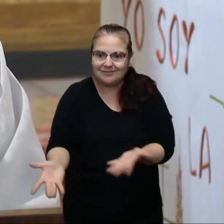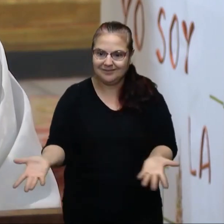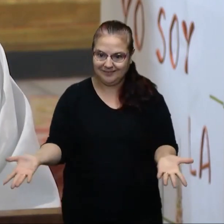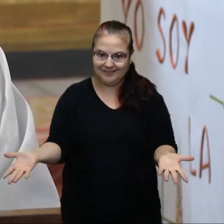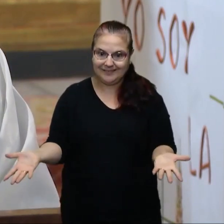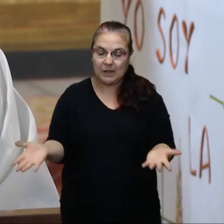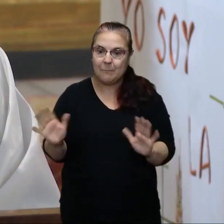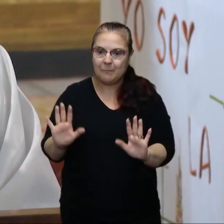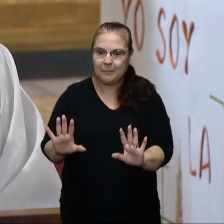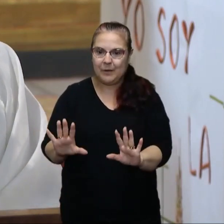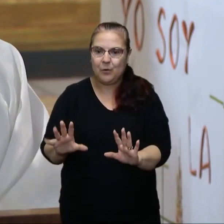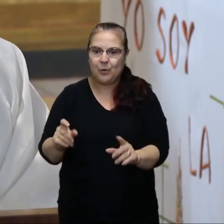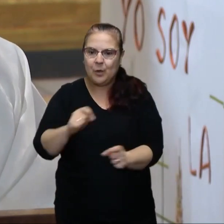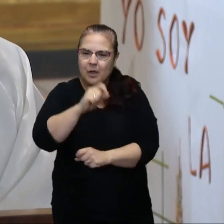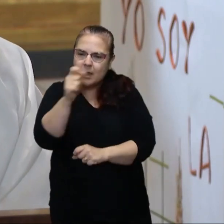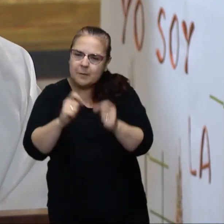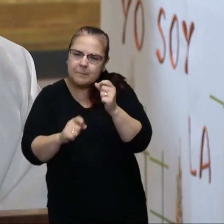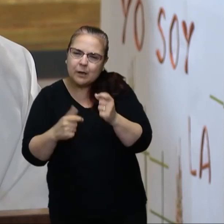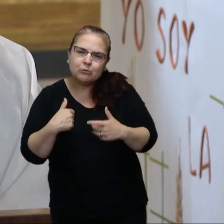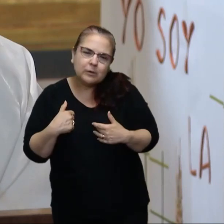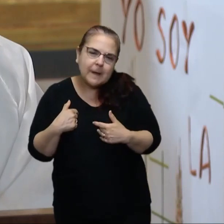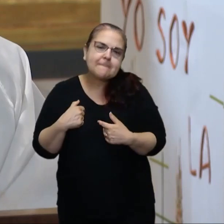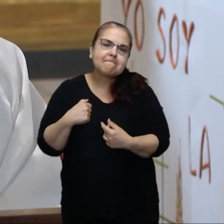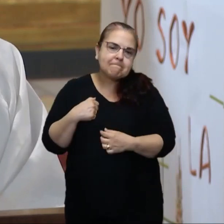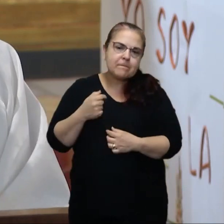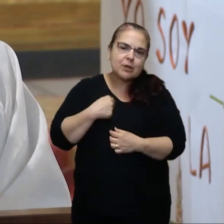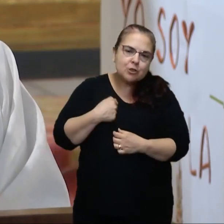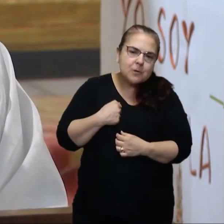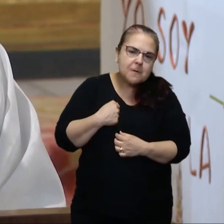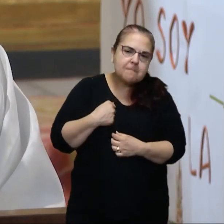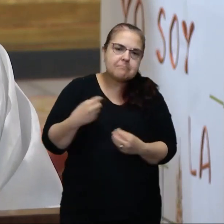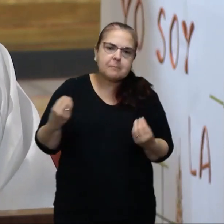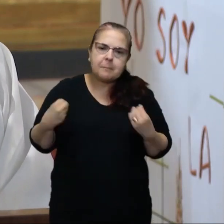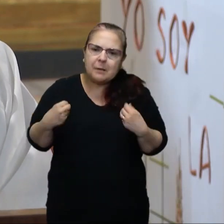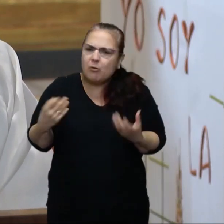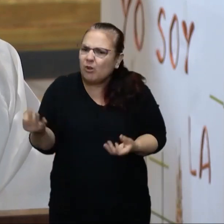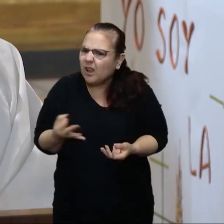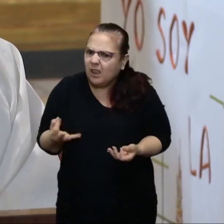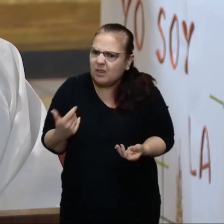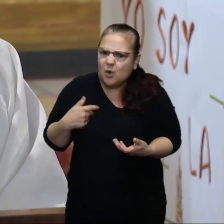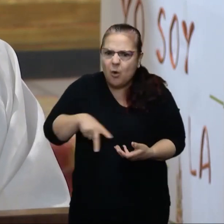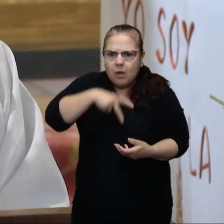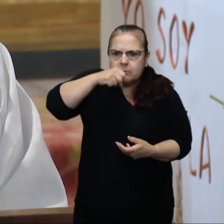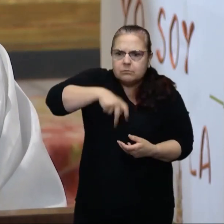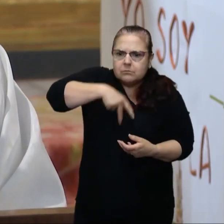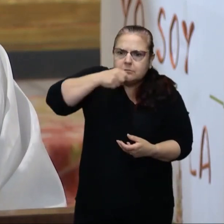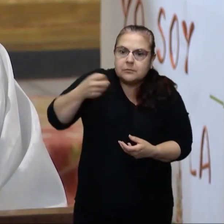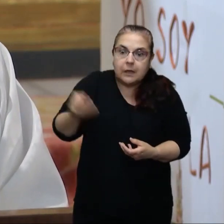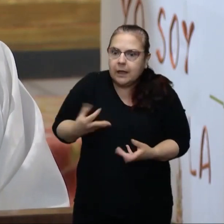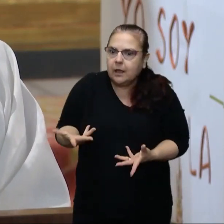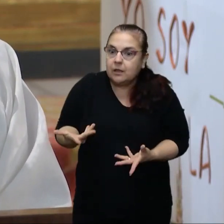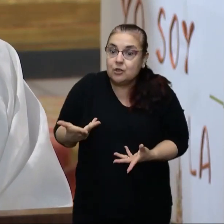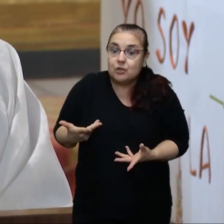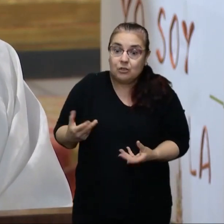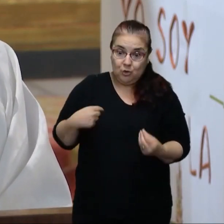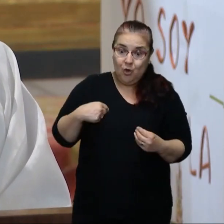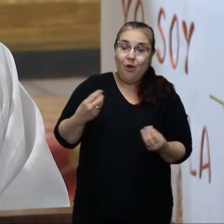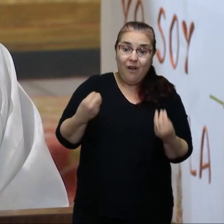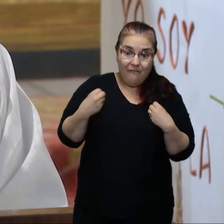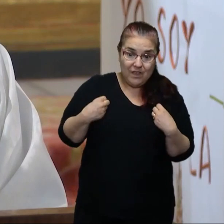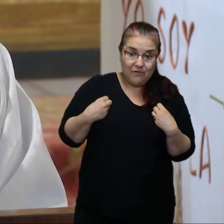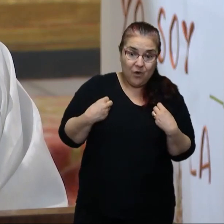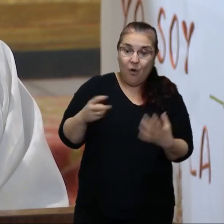Pero nos tenemos que preguntar, ¿y yo de qué vivo? ¿Qué respiro? ¿Vivo de la verdad o de la mentira?